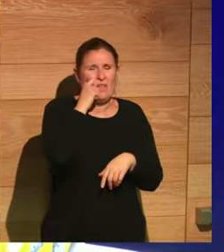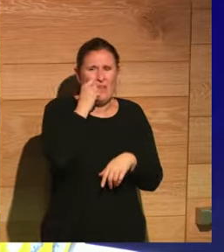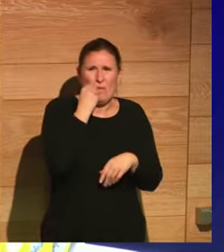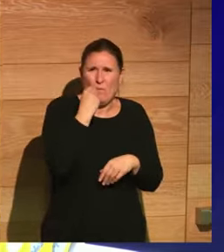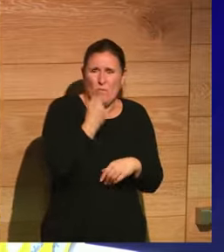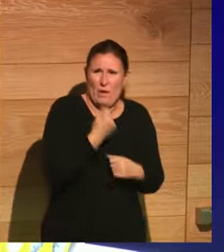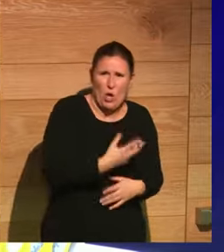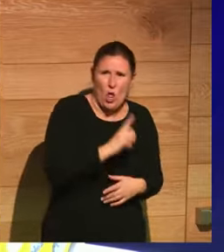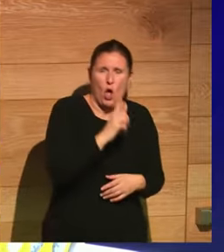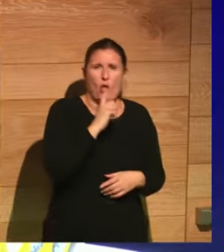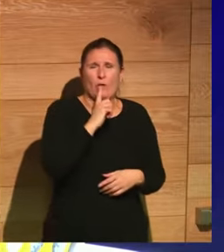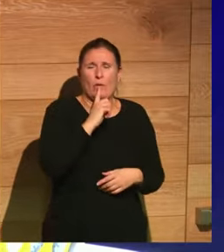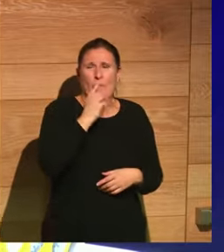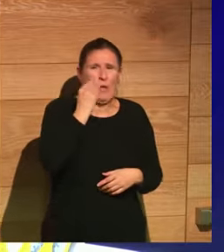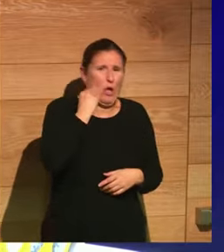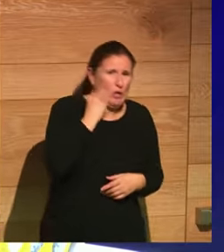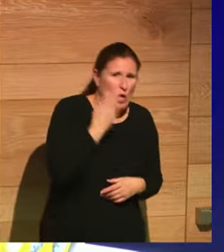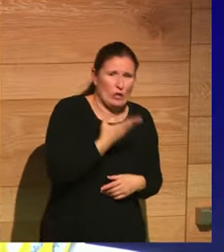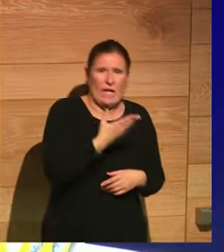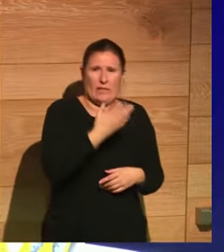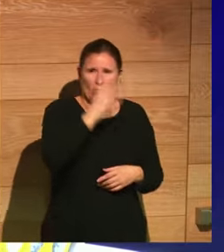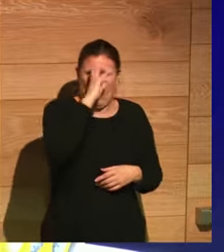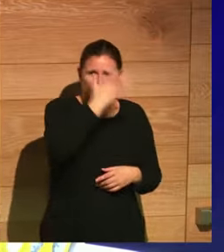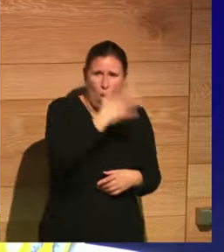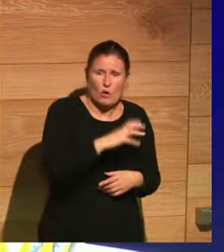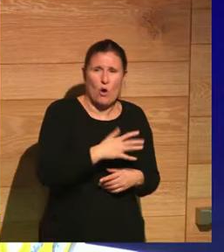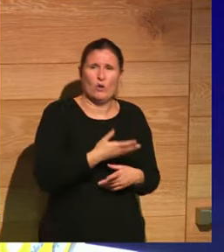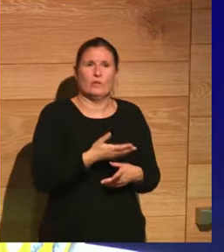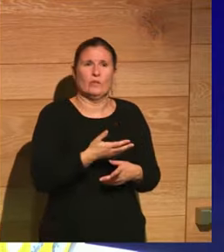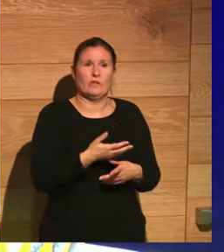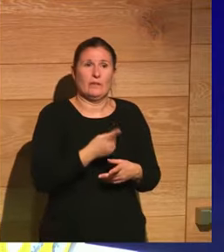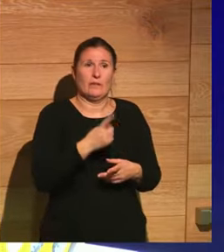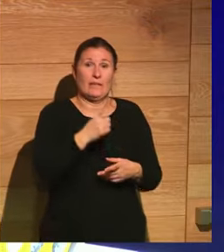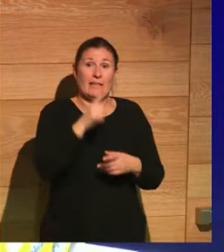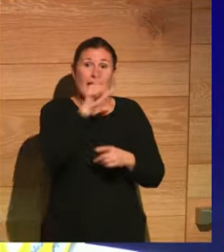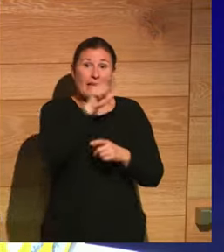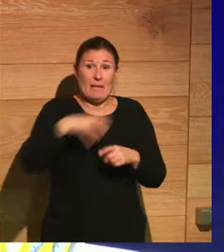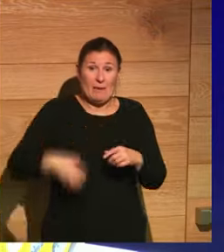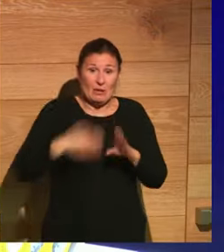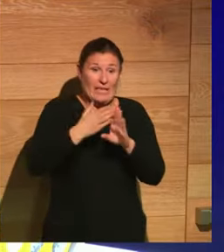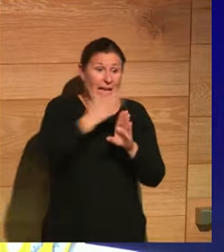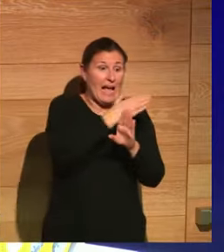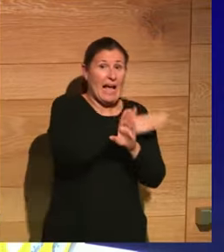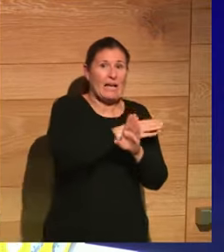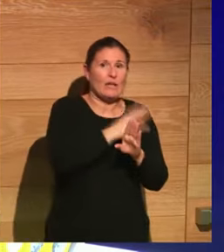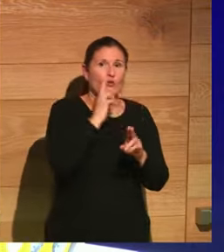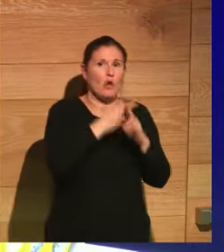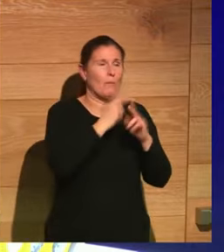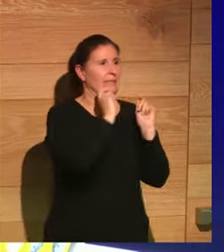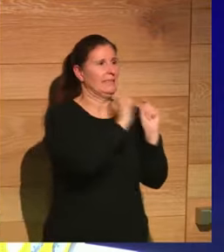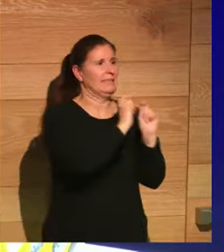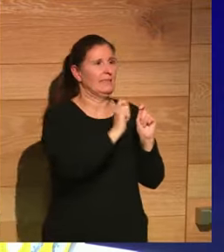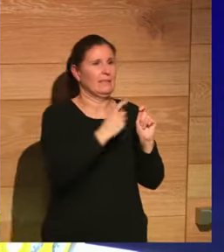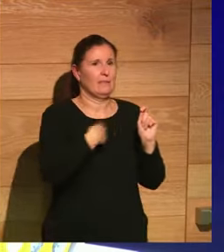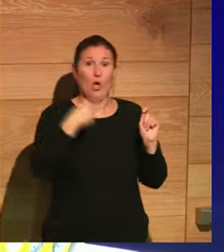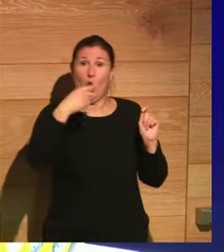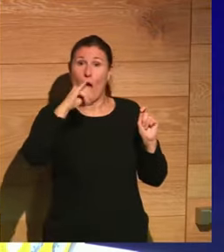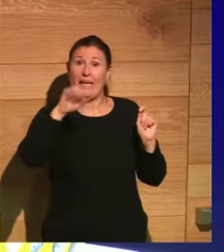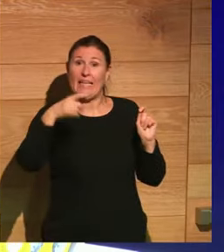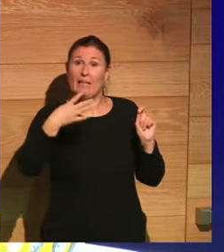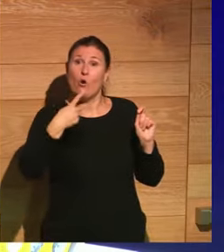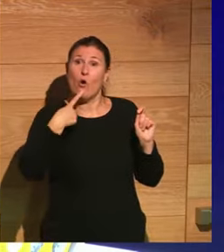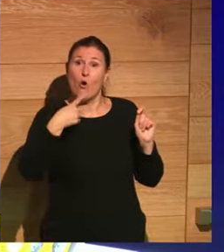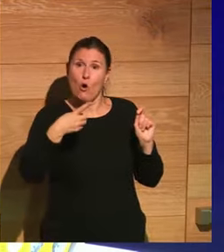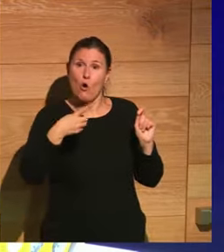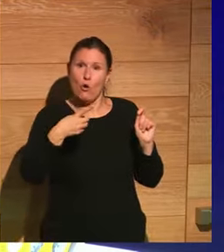locos de hecho los capítulos de mi libro de fake news de la antigua Roma sobre todos estos emperadores los llamo con los calificativos que Gibbon le da a cada